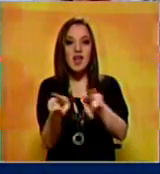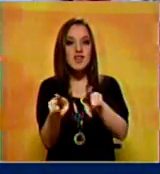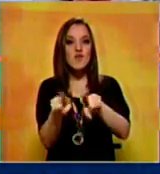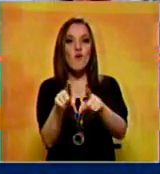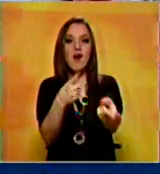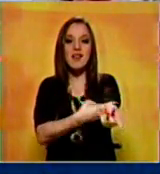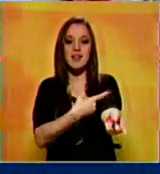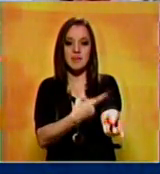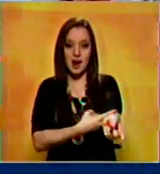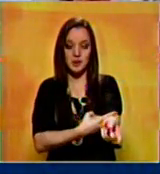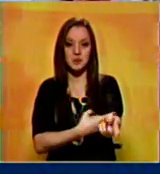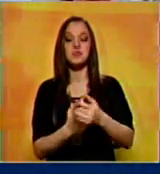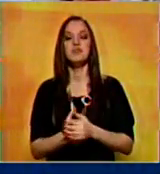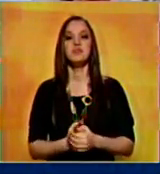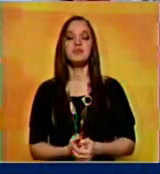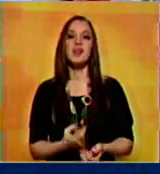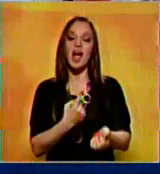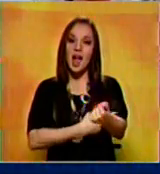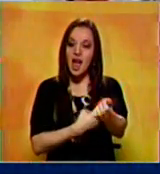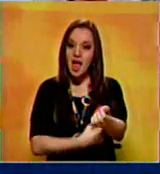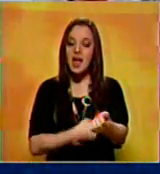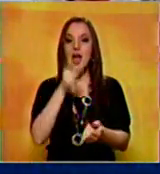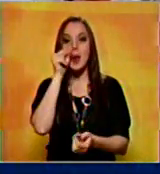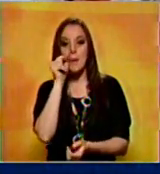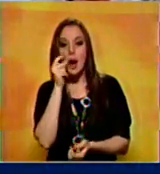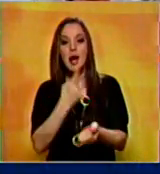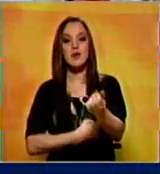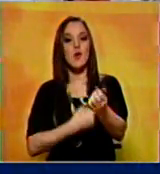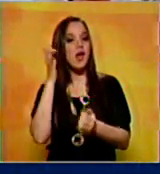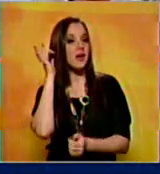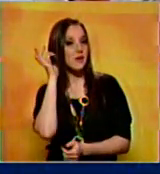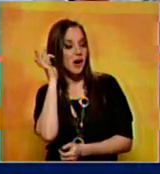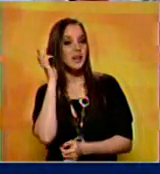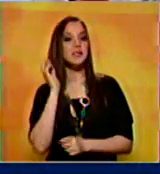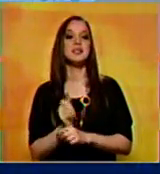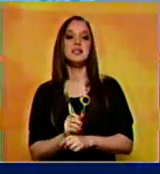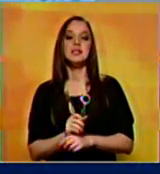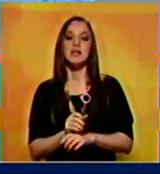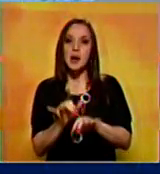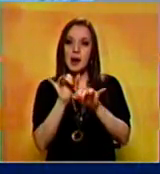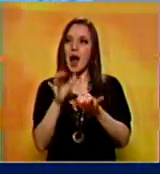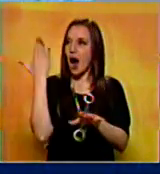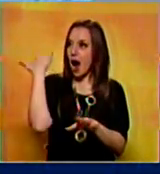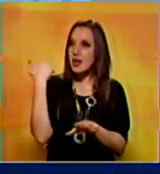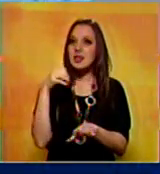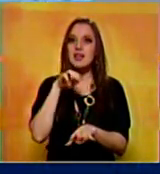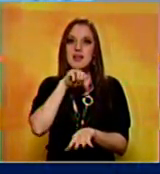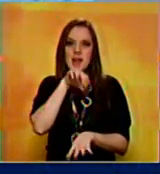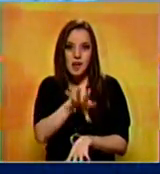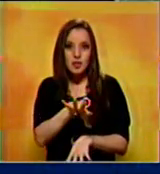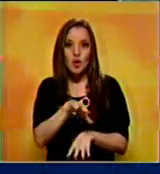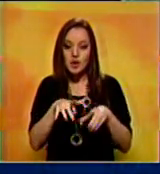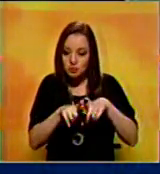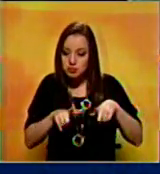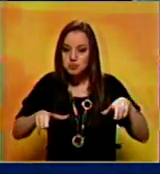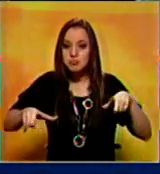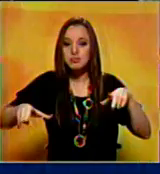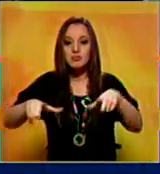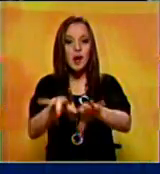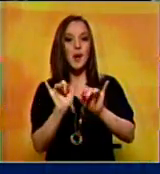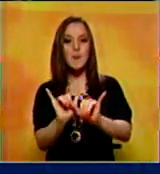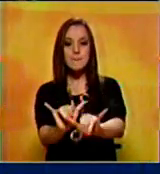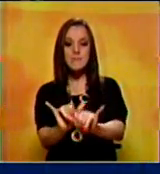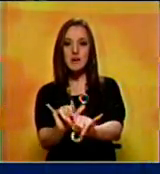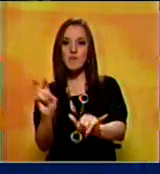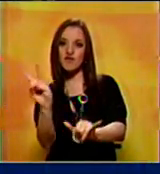hermanos y hermanas que compartimos que mismo espacio histórico, geográfico, humano cultural